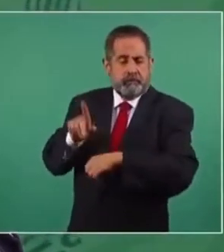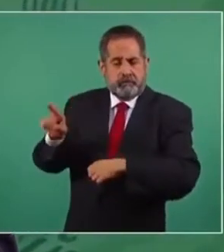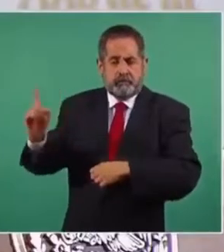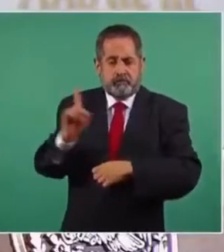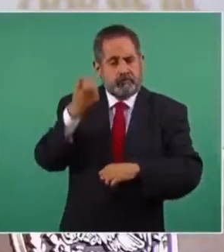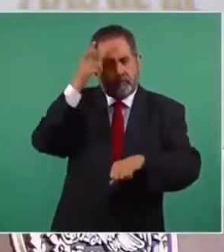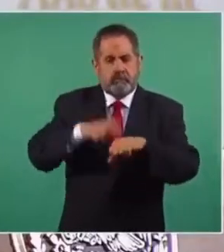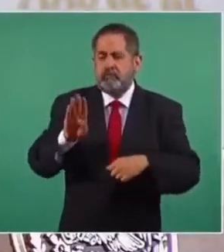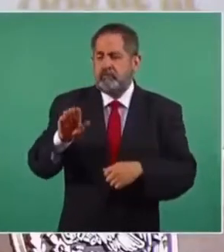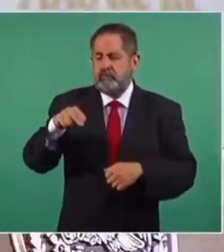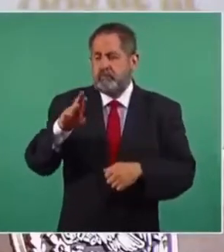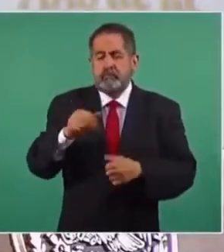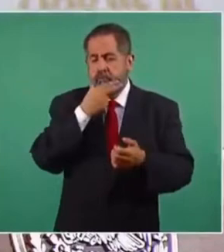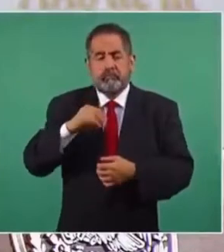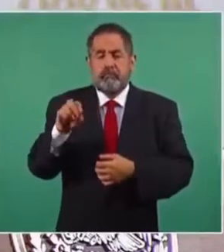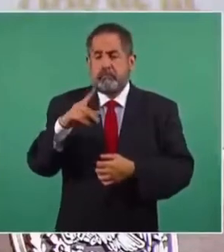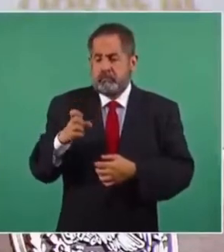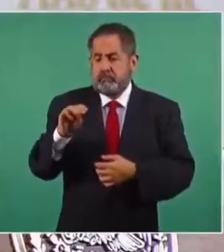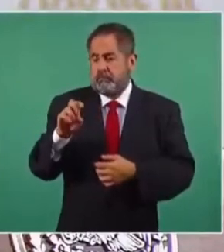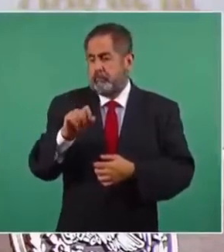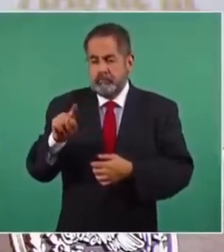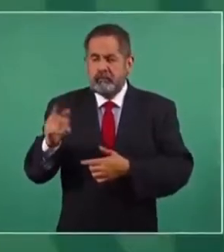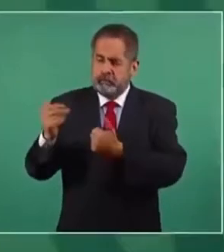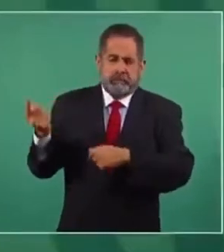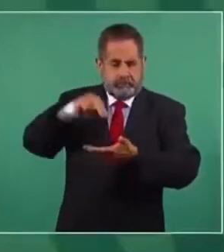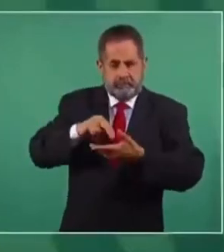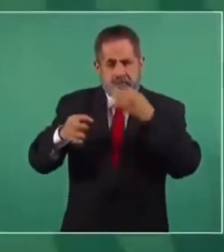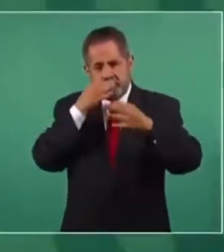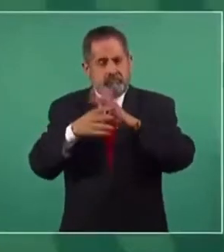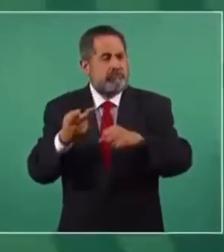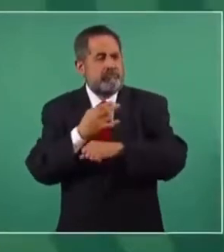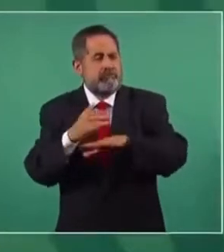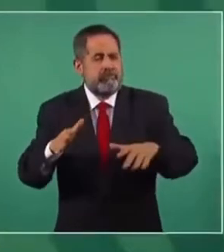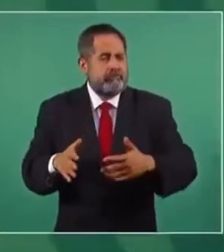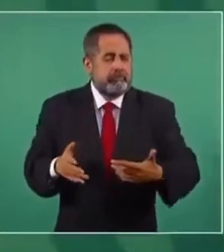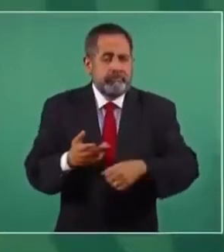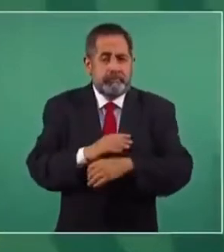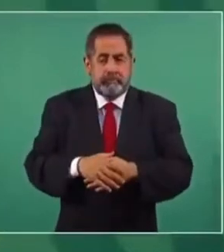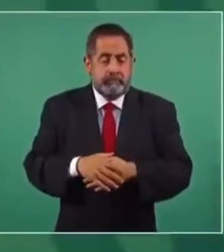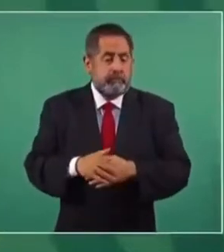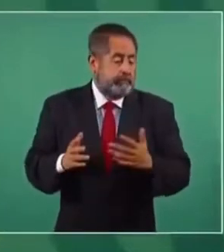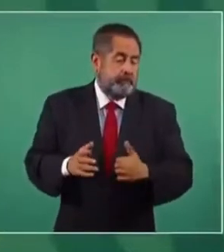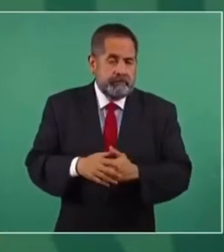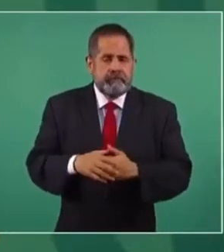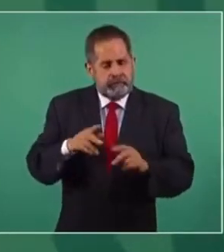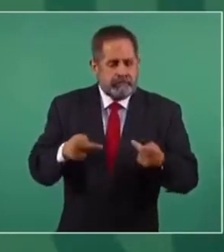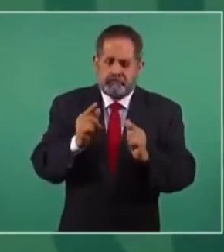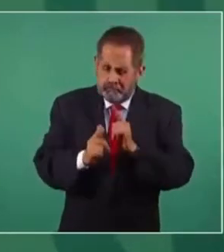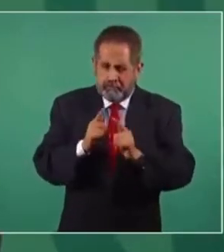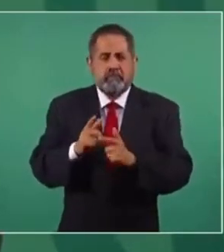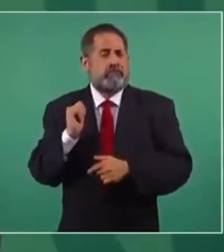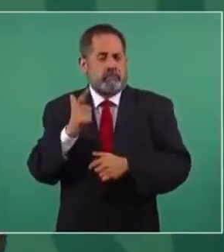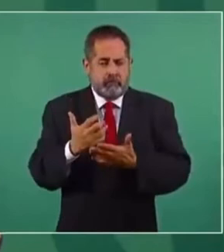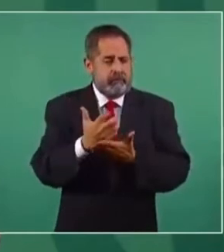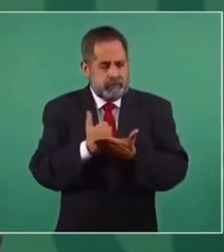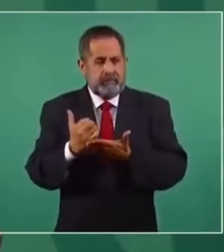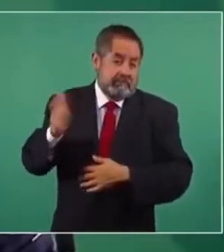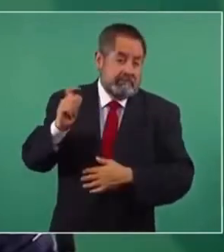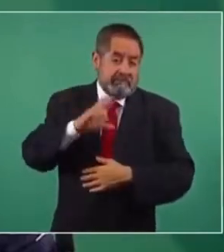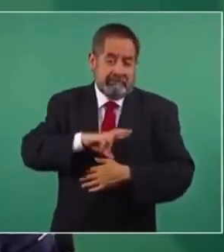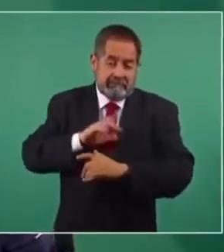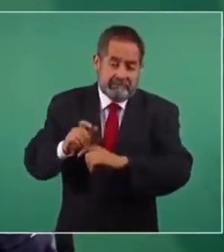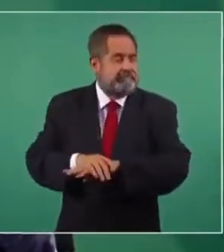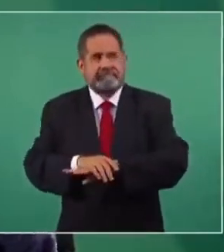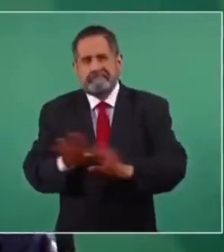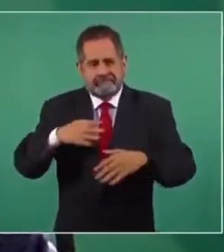director de Banobras, Jorge Mendoza, que informe. ¿Cómo vamos? Porque aún cuando sea lento, se va recuperando dinero.